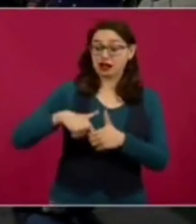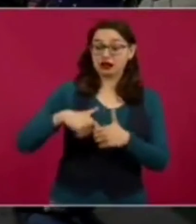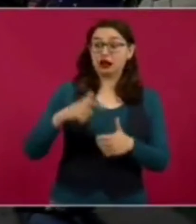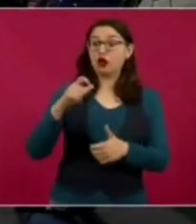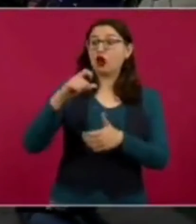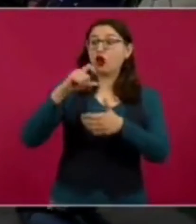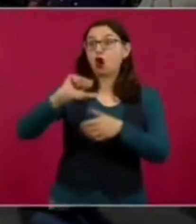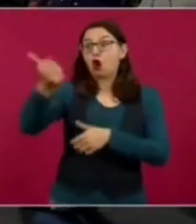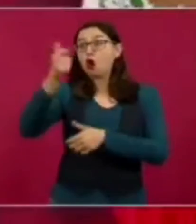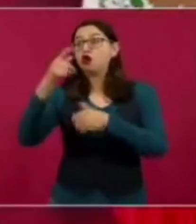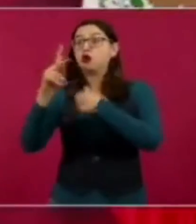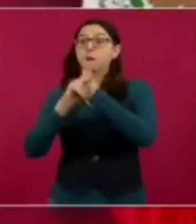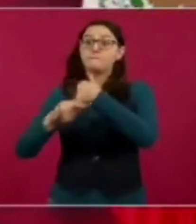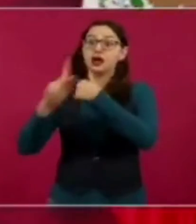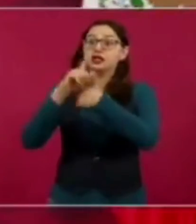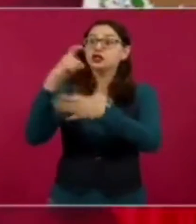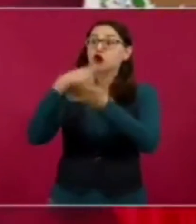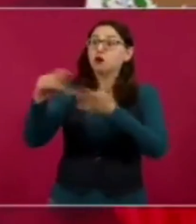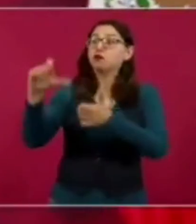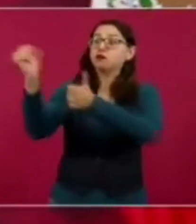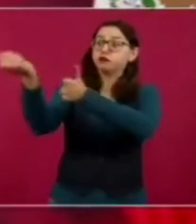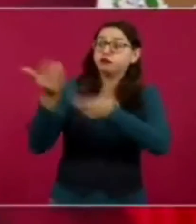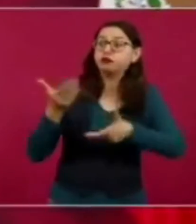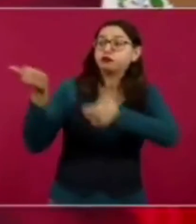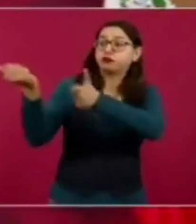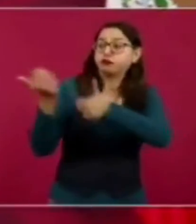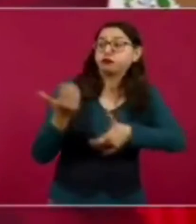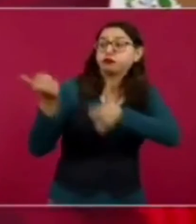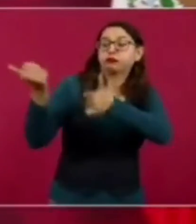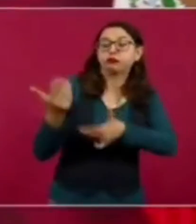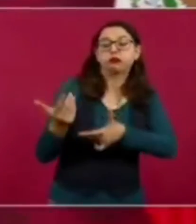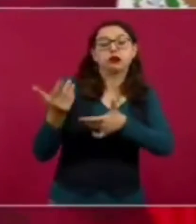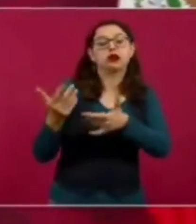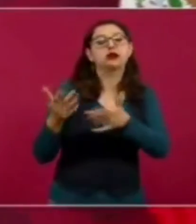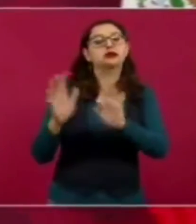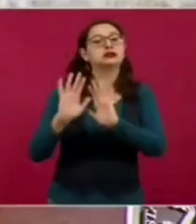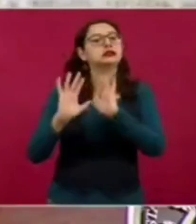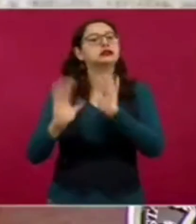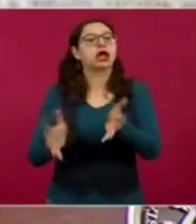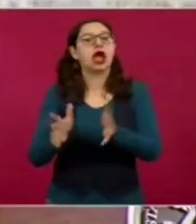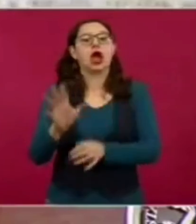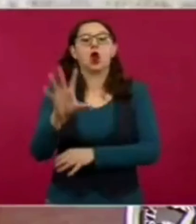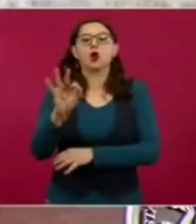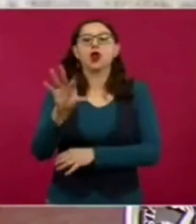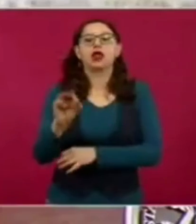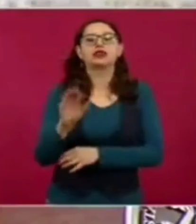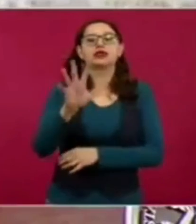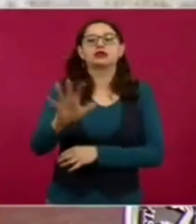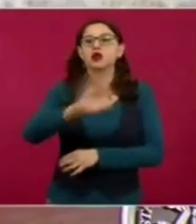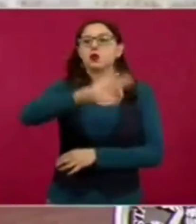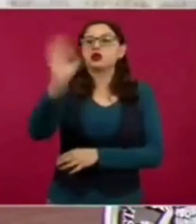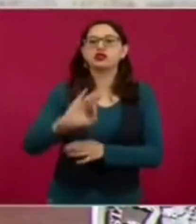ciento. A ver si Laura